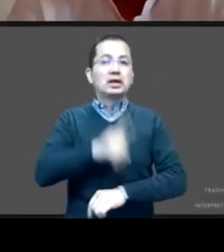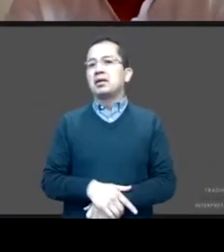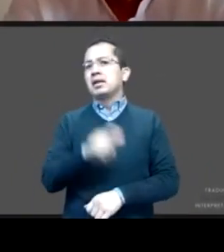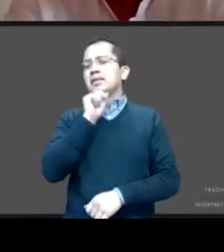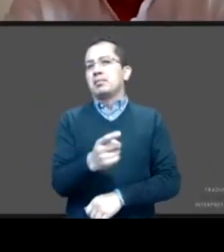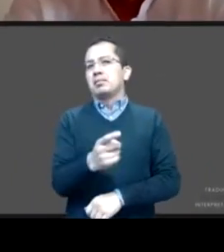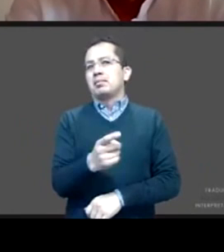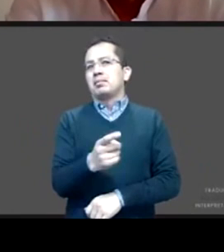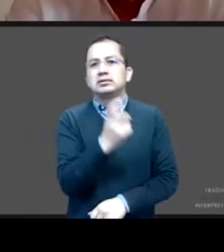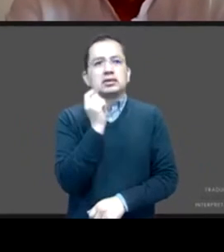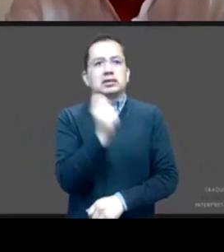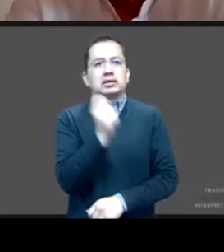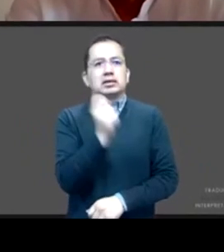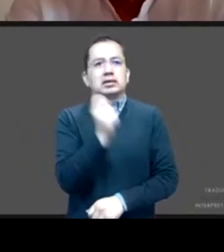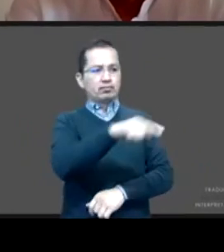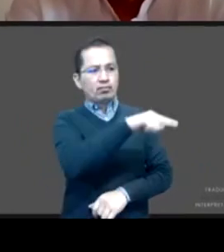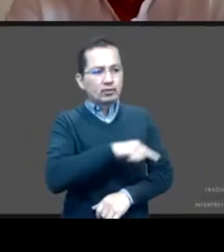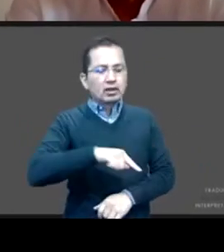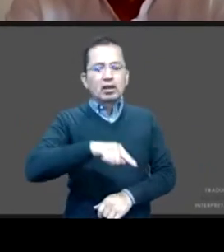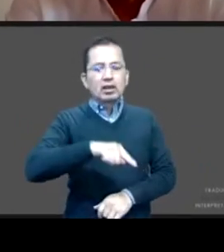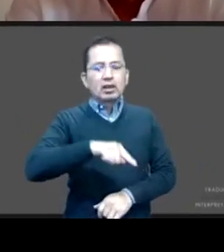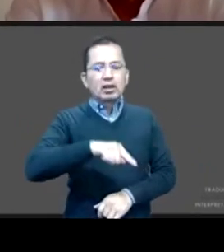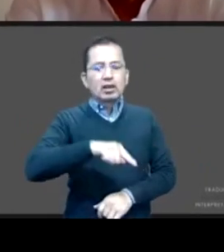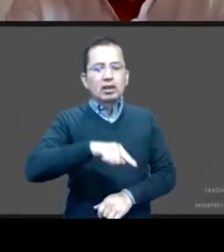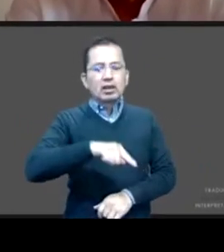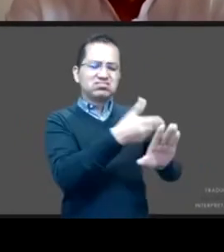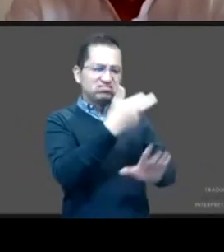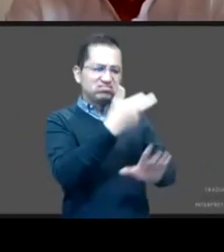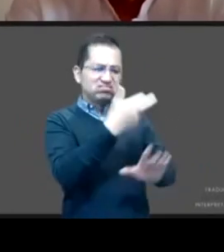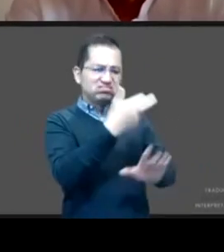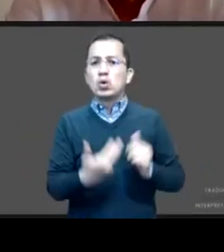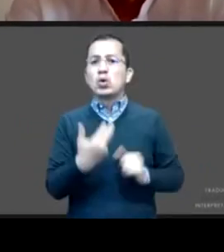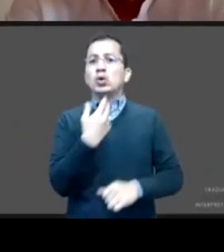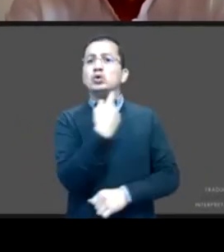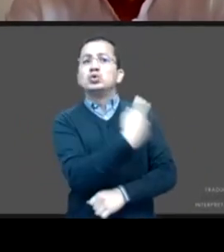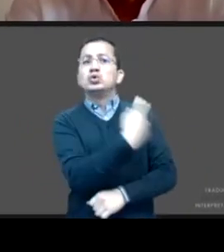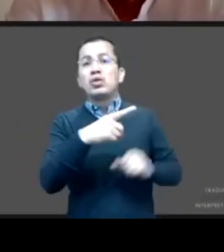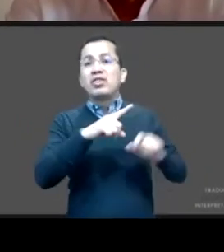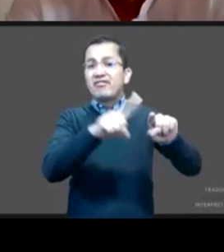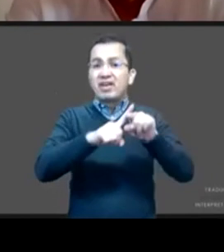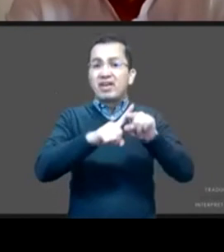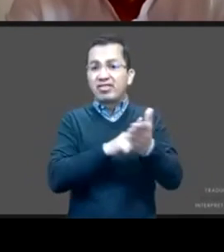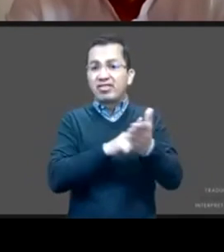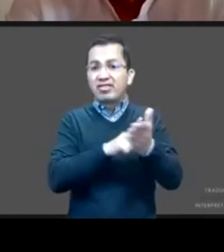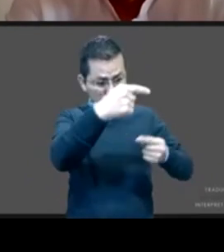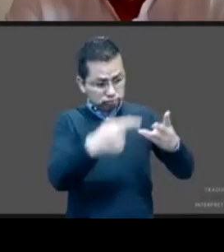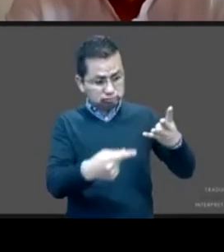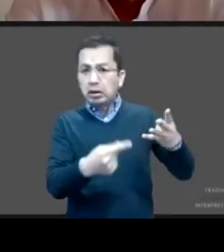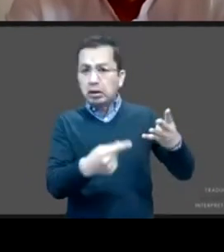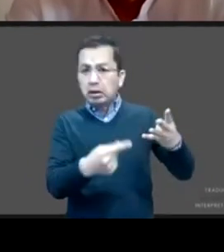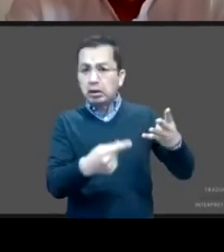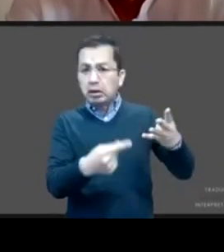multidimensional de sus derechos. En